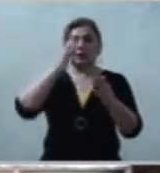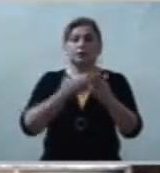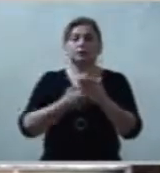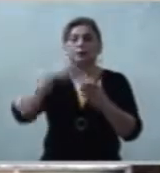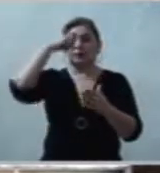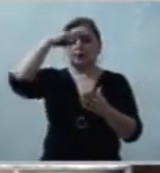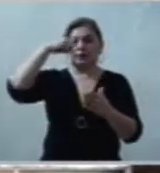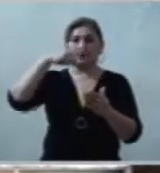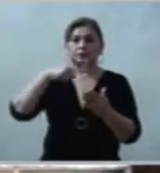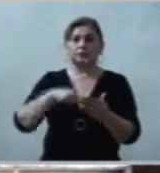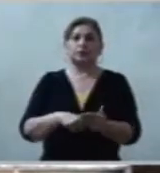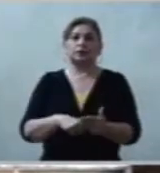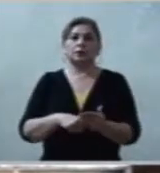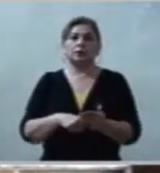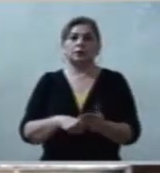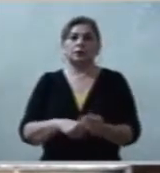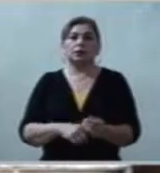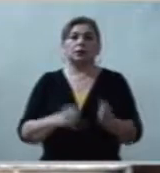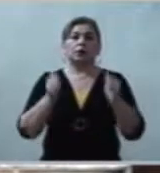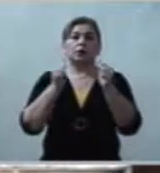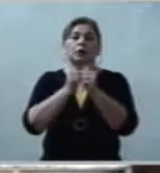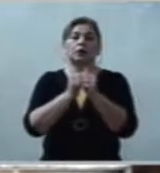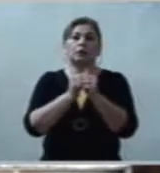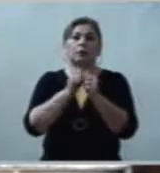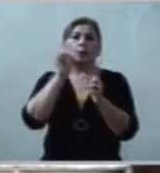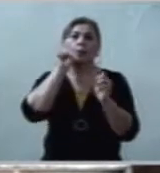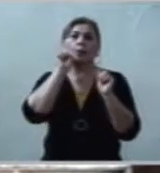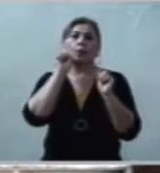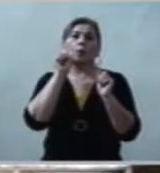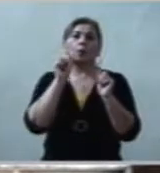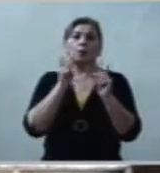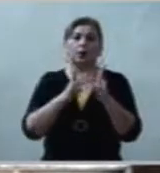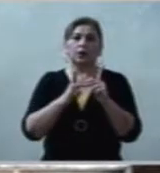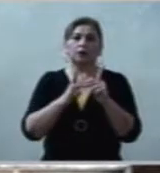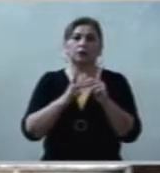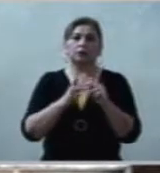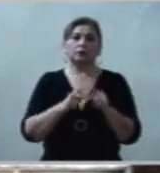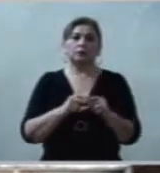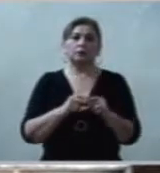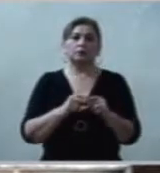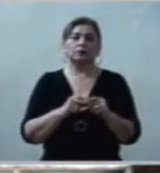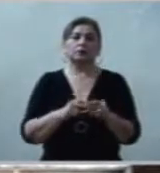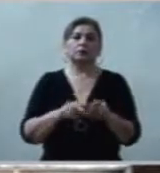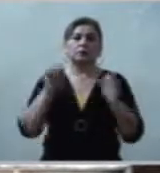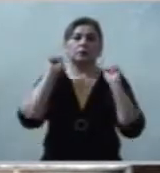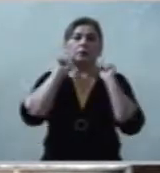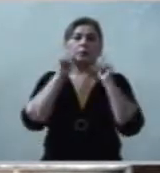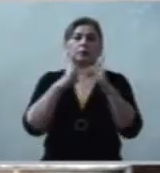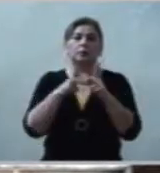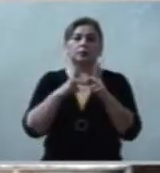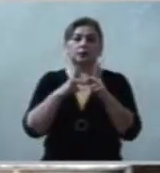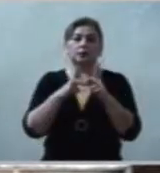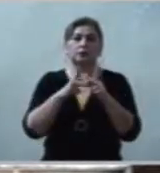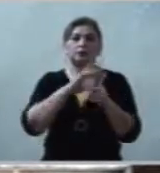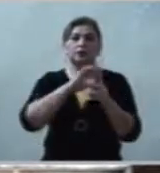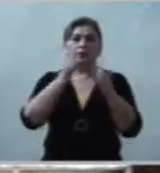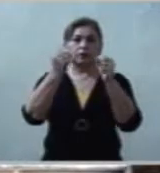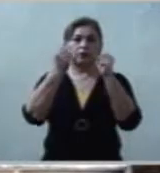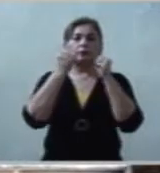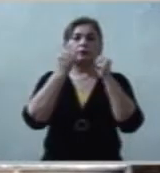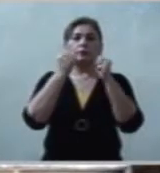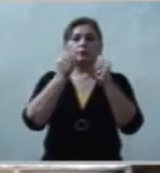que con Pedro y en Pedro se fortalece